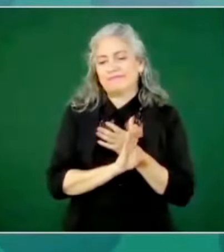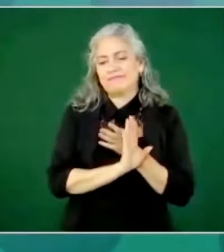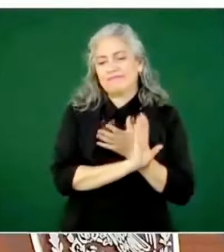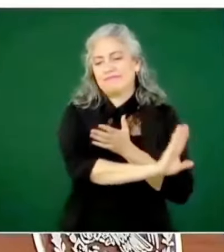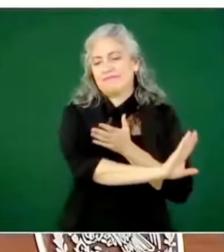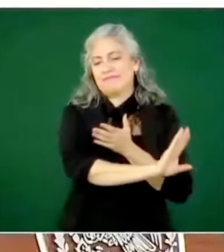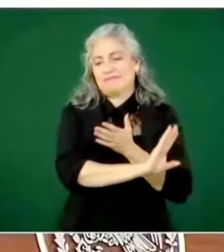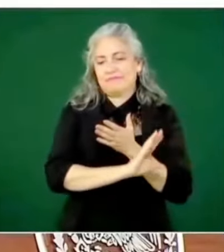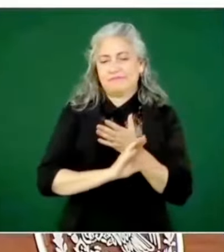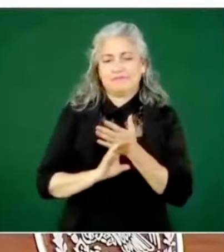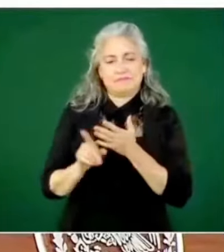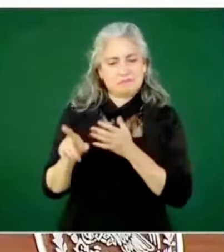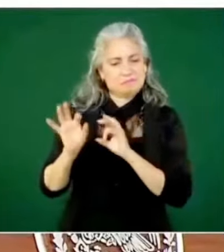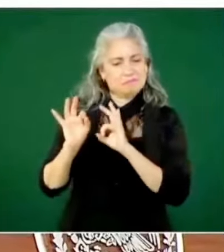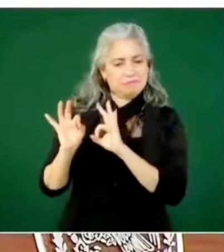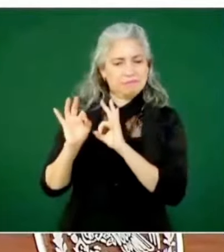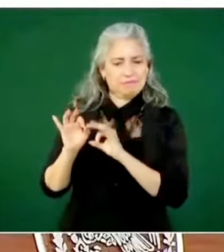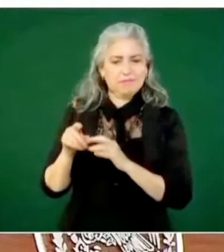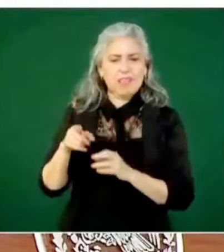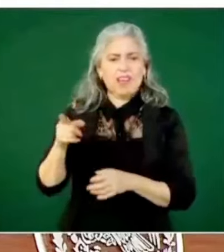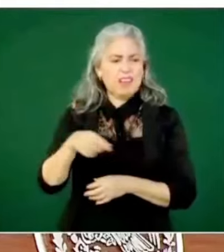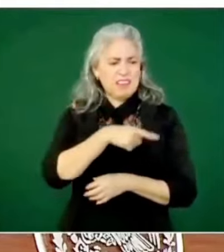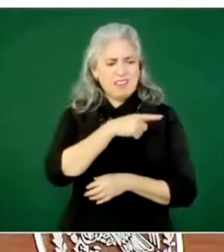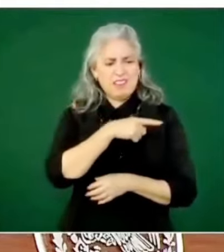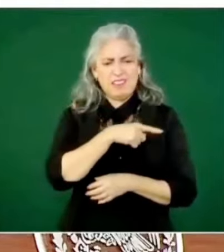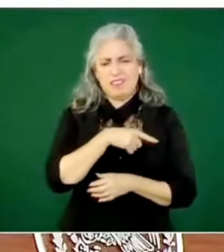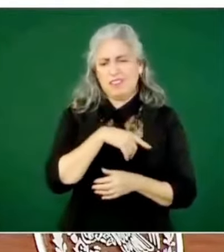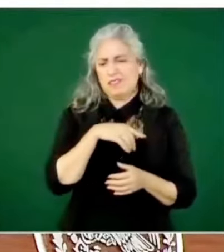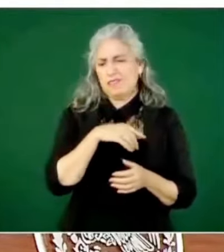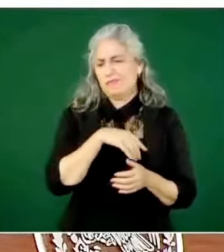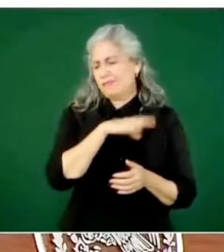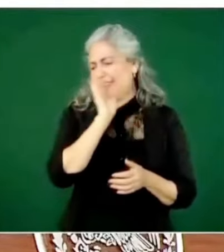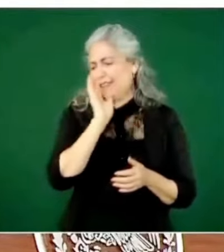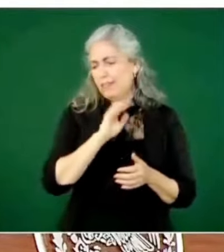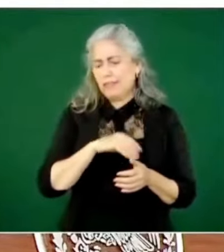Además, ignoraba el desaliento.